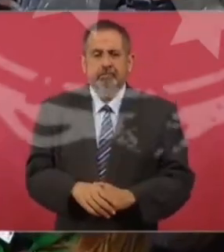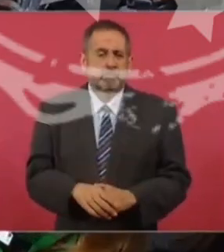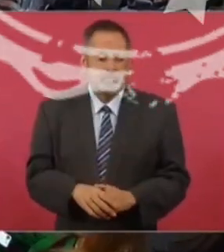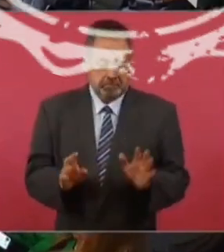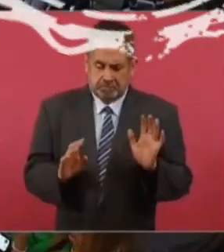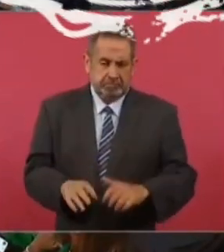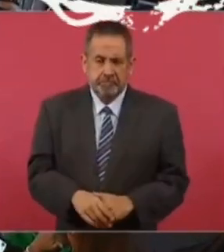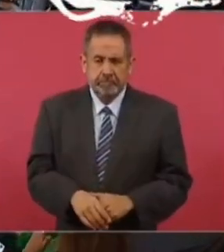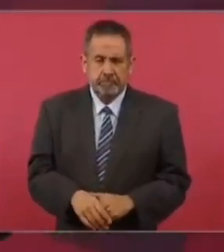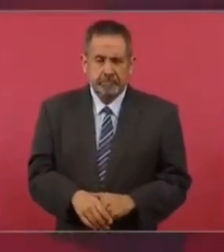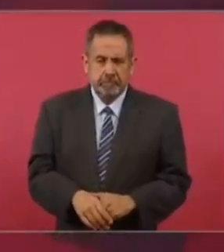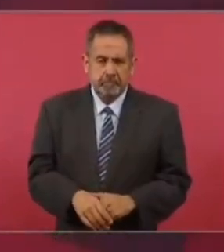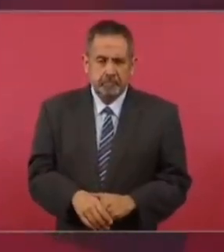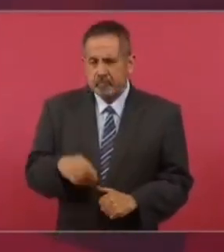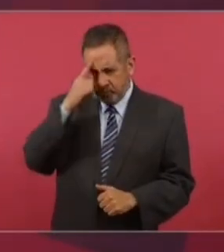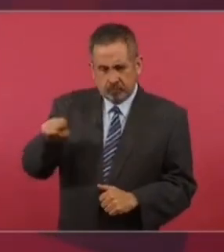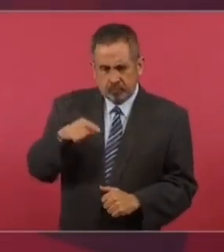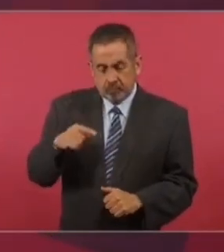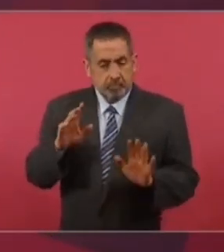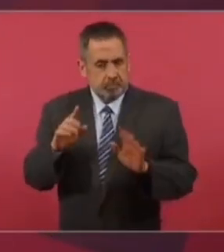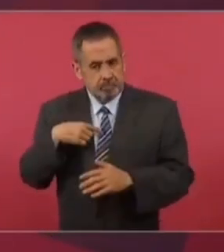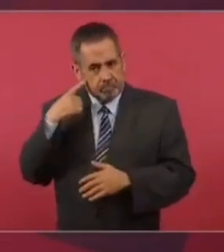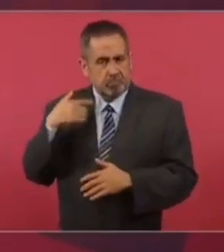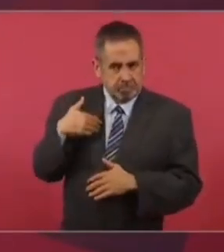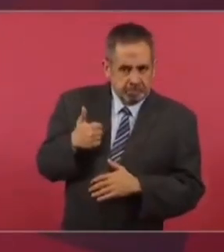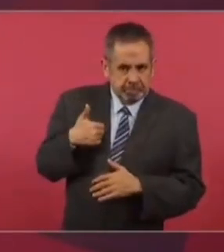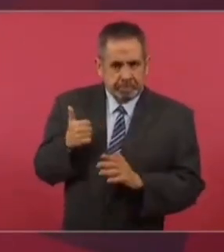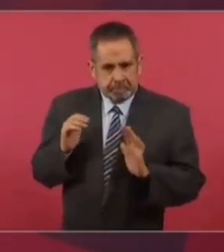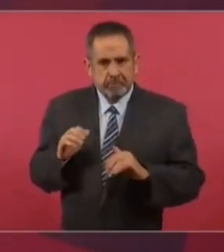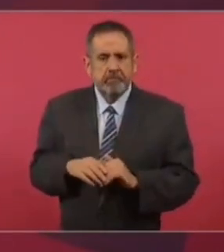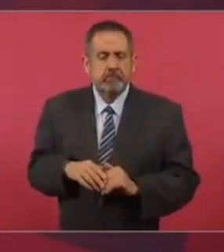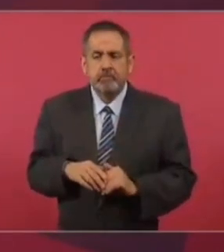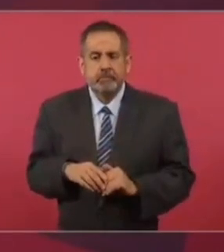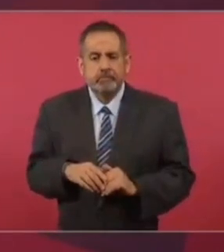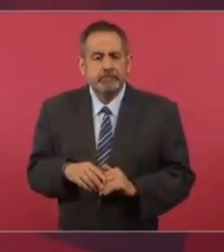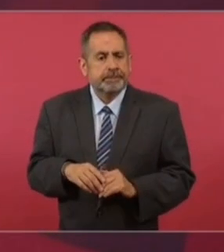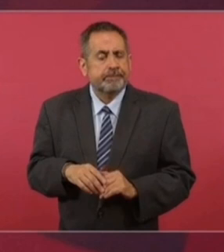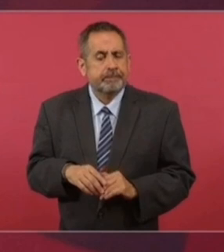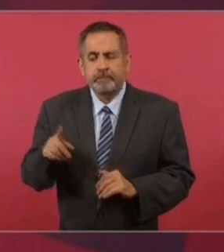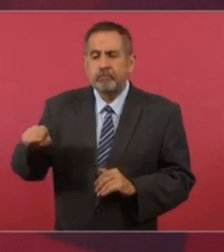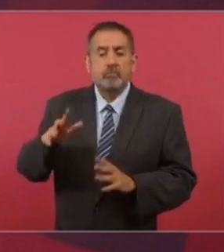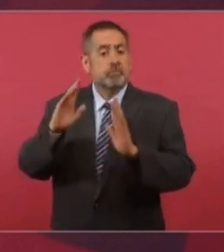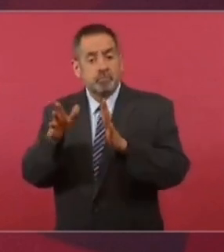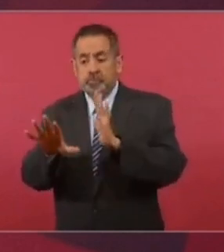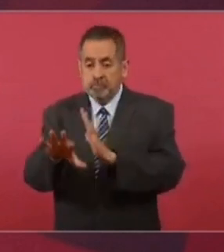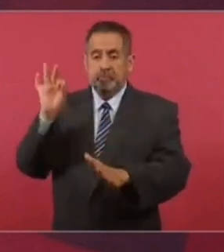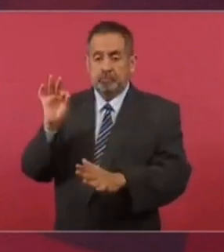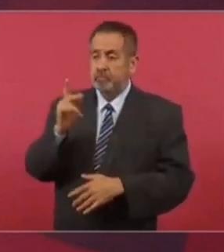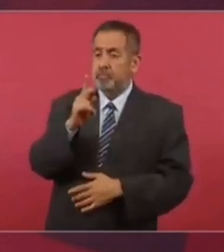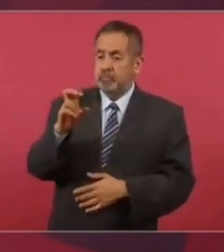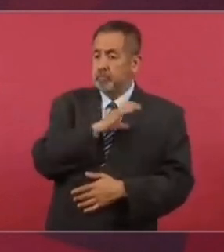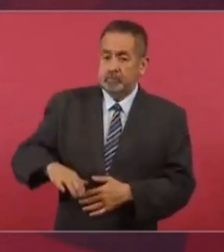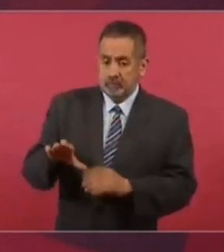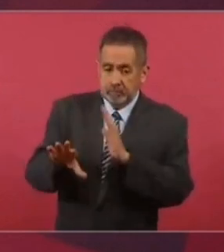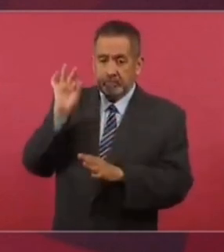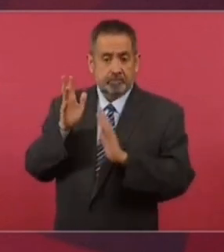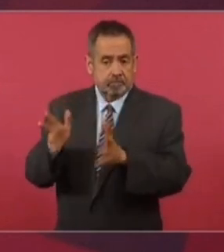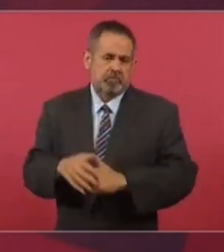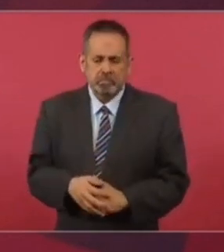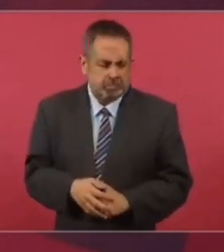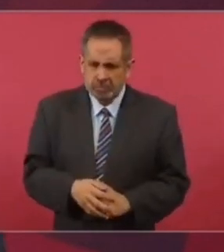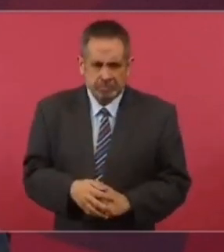Pues no, porque no están eligiendo, según estoy enterándome, al precandidato. Es